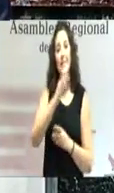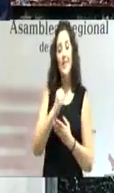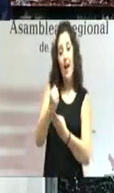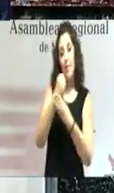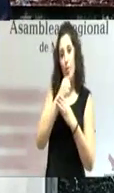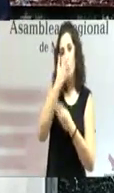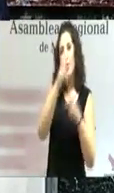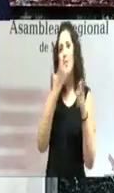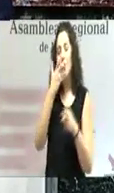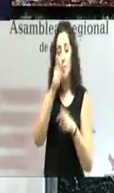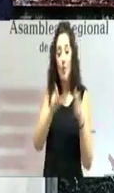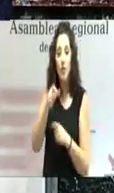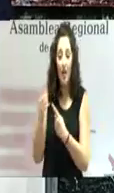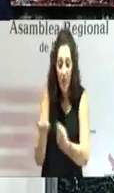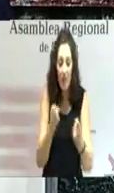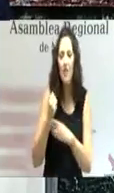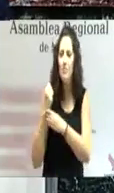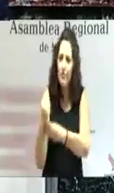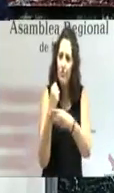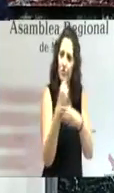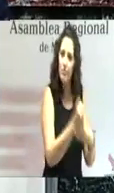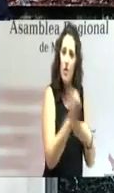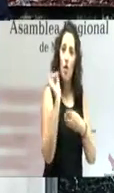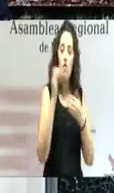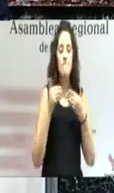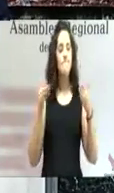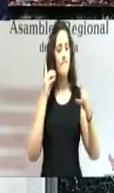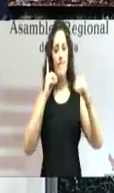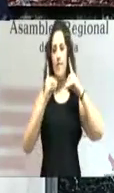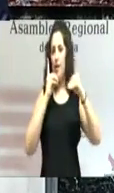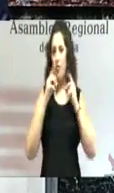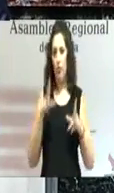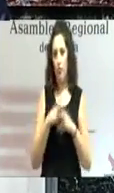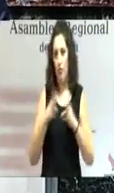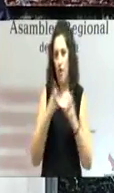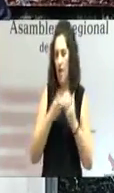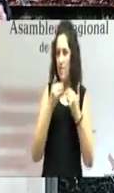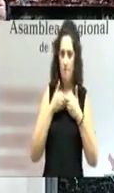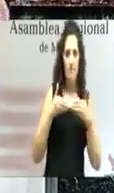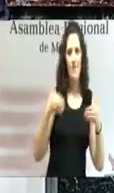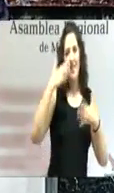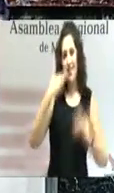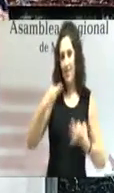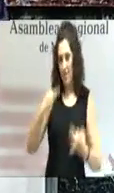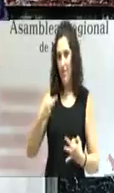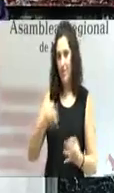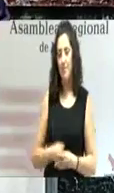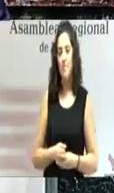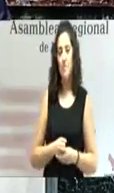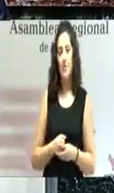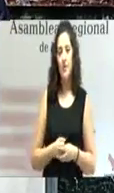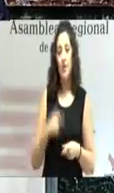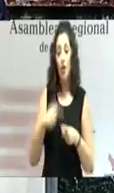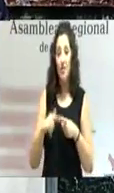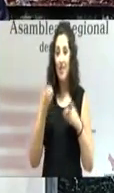necesita, o la apertura de un auténtico diálogo social. Actuaciones que precisan que trabajemos